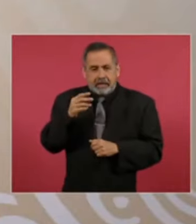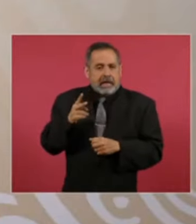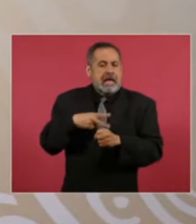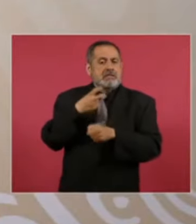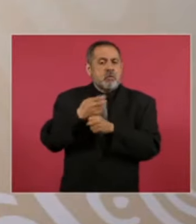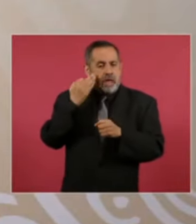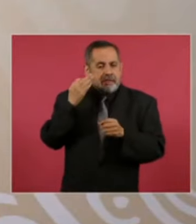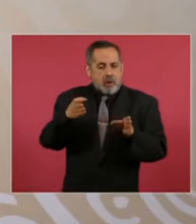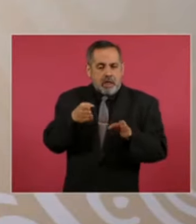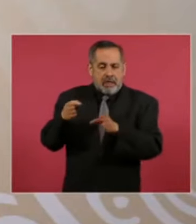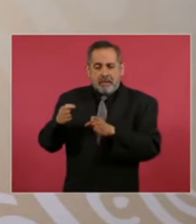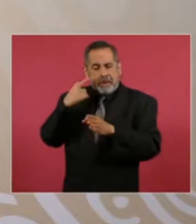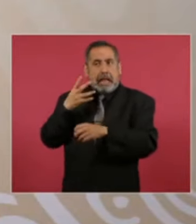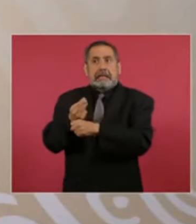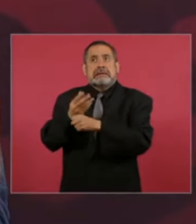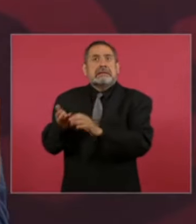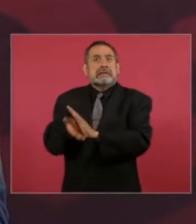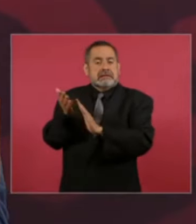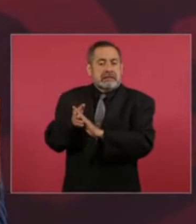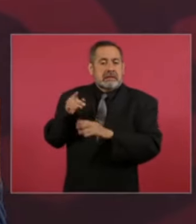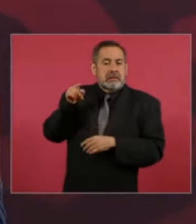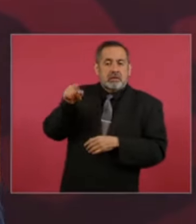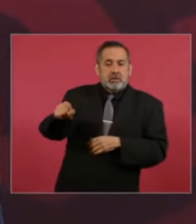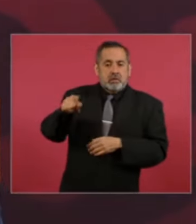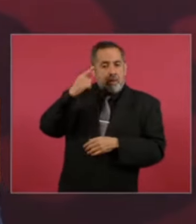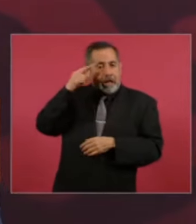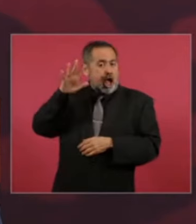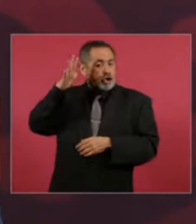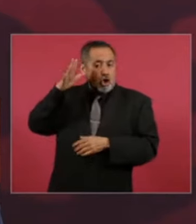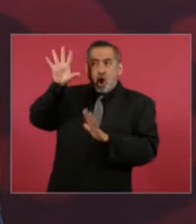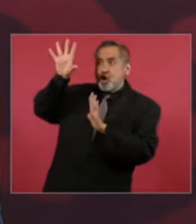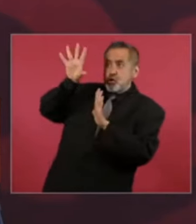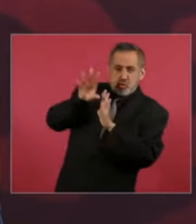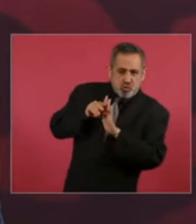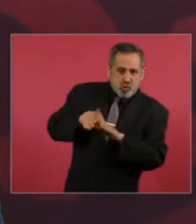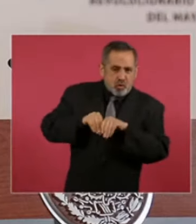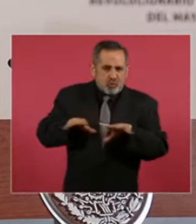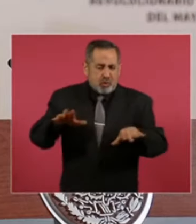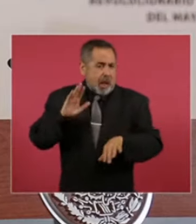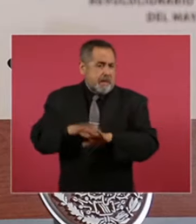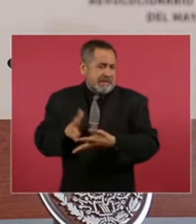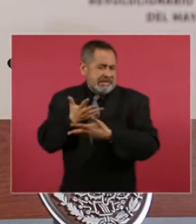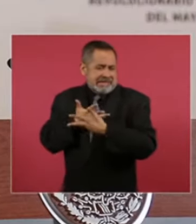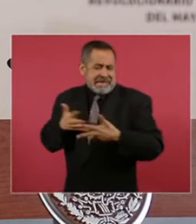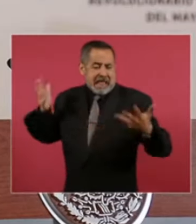de una planta solar que va a ser la más grande de América